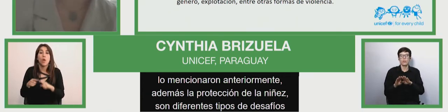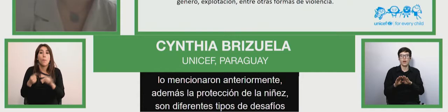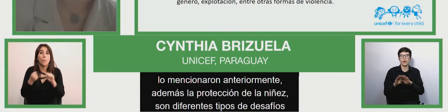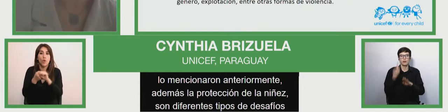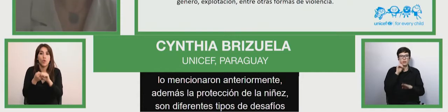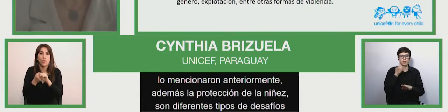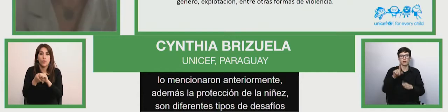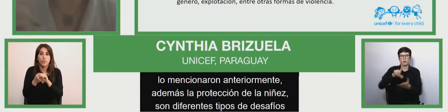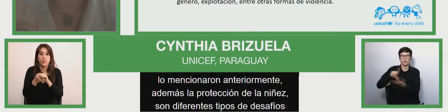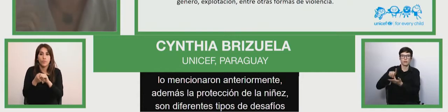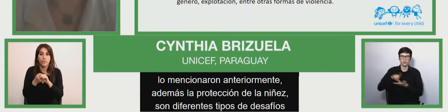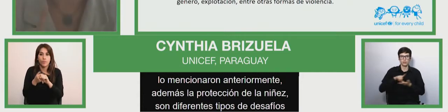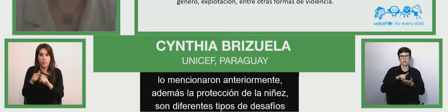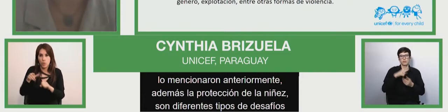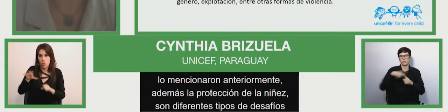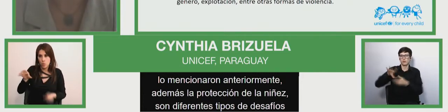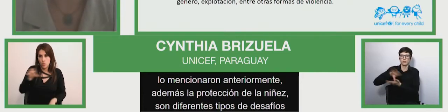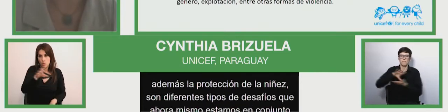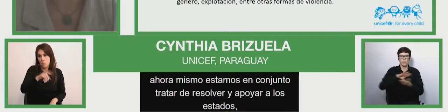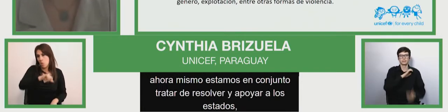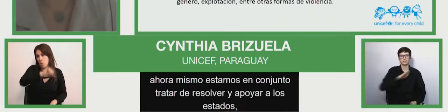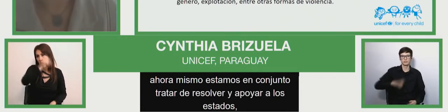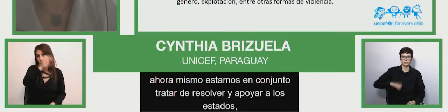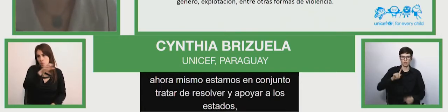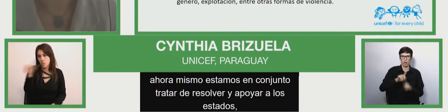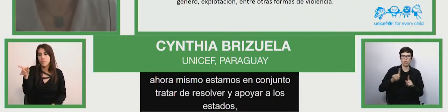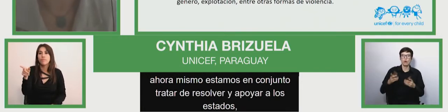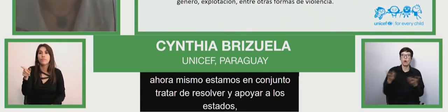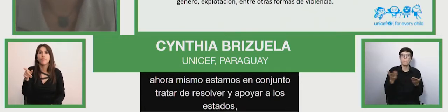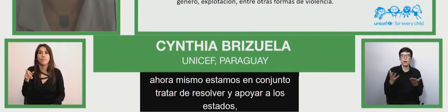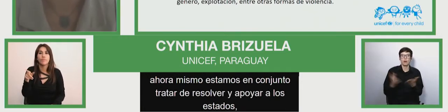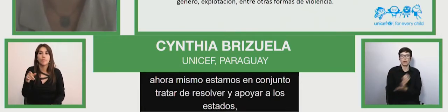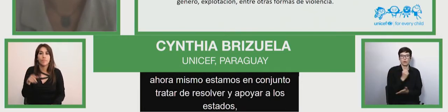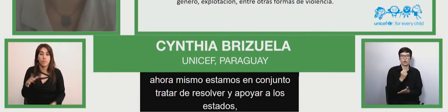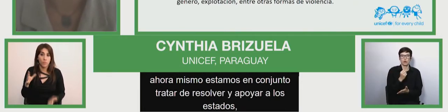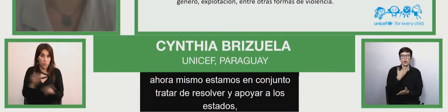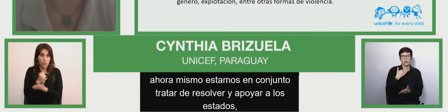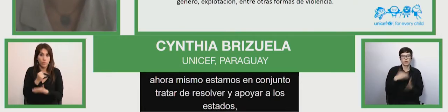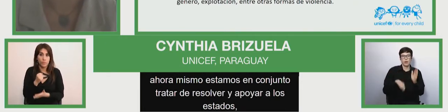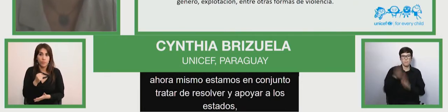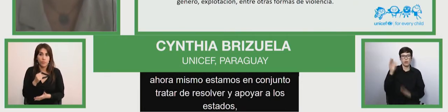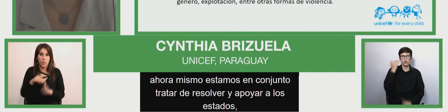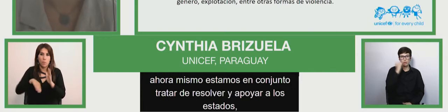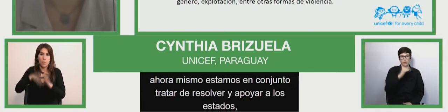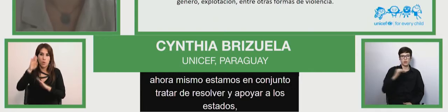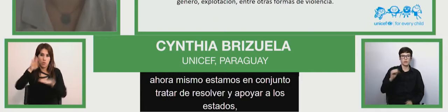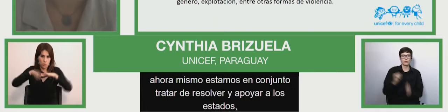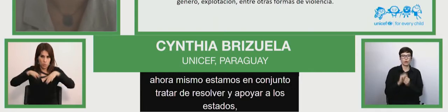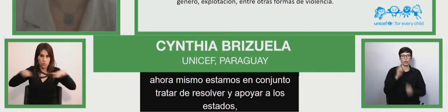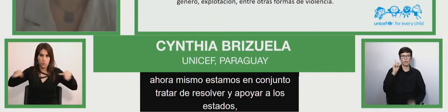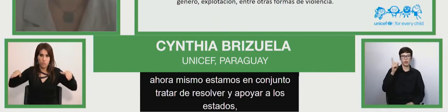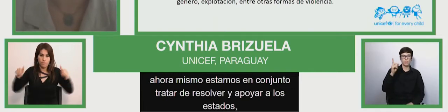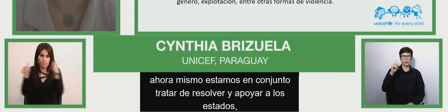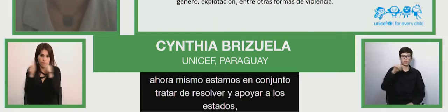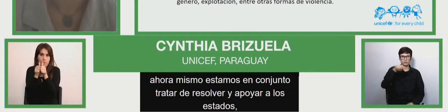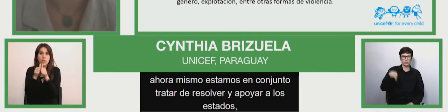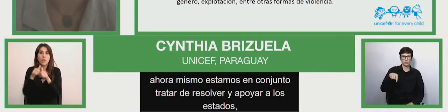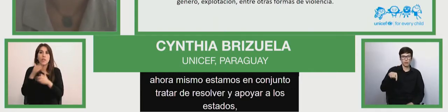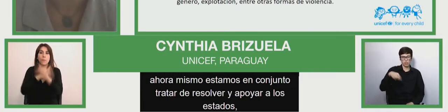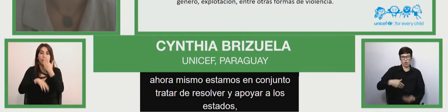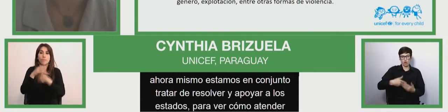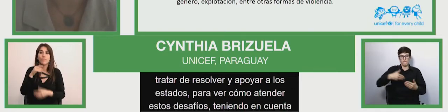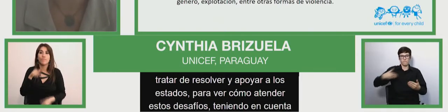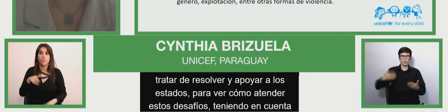estos desafíos. Teniendo en cuenta que una gran mayoría de niños con discapacidad en América Latina están fuera de la